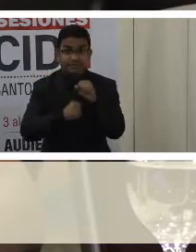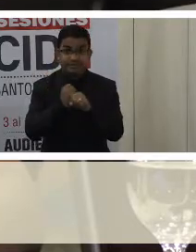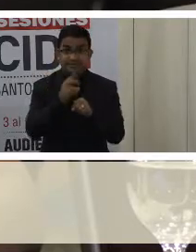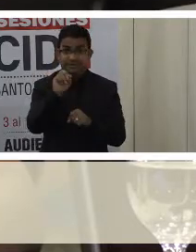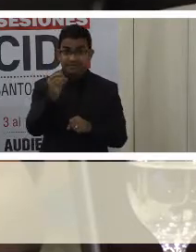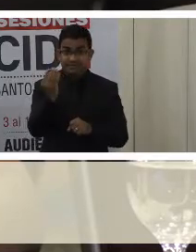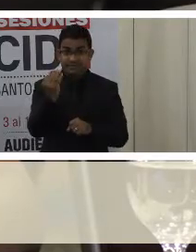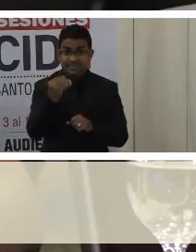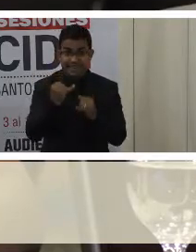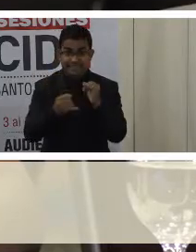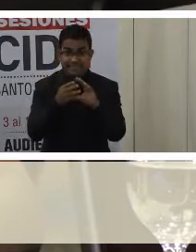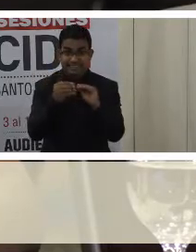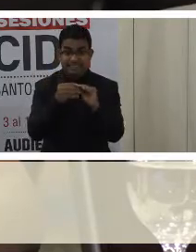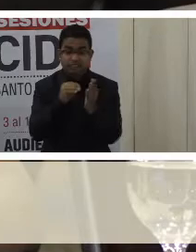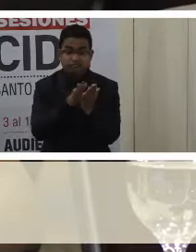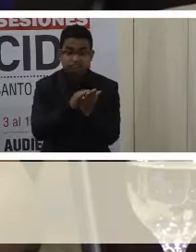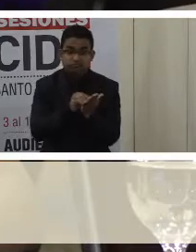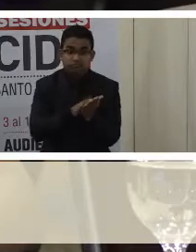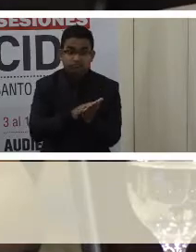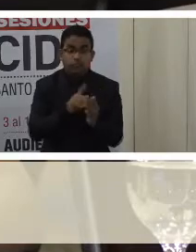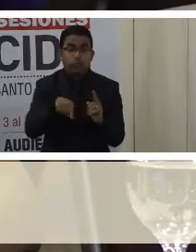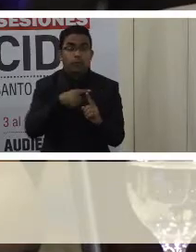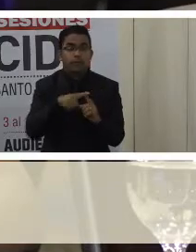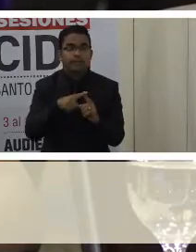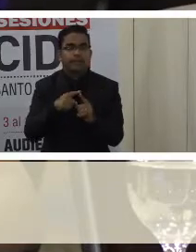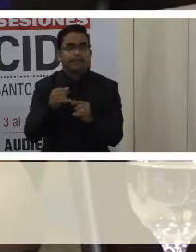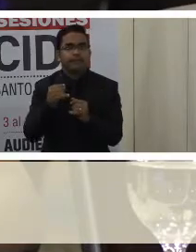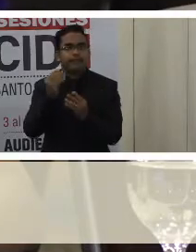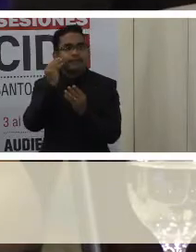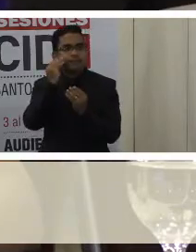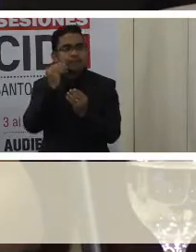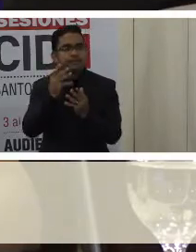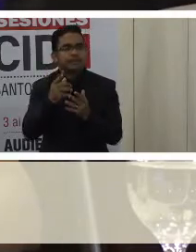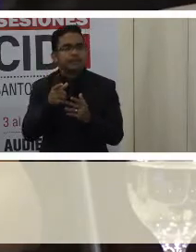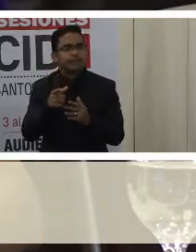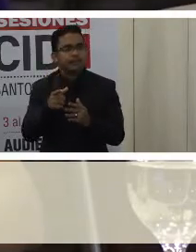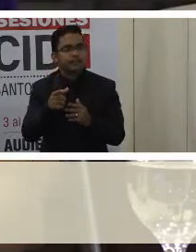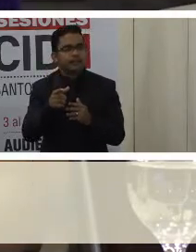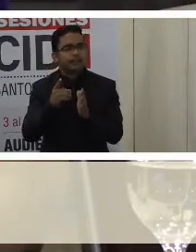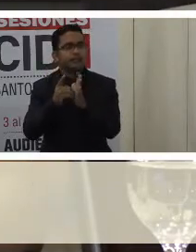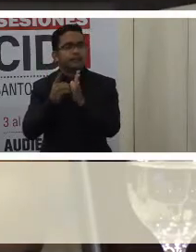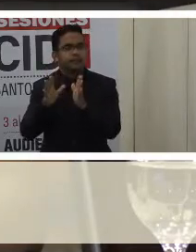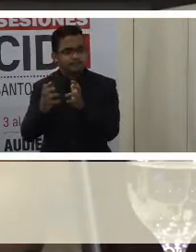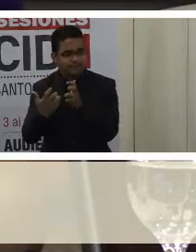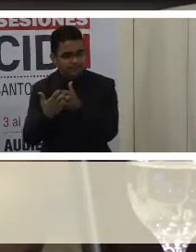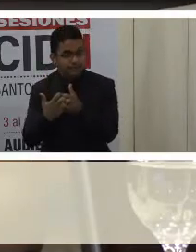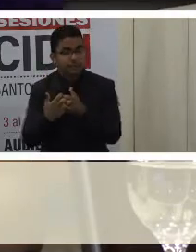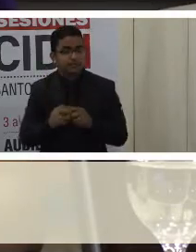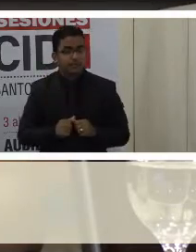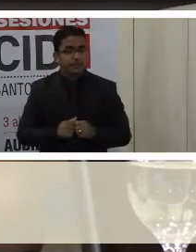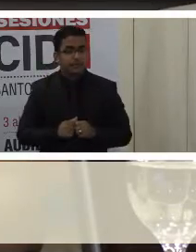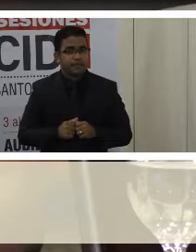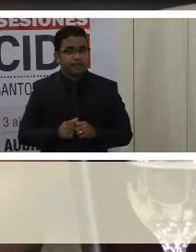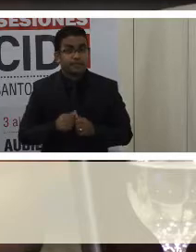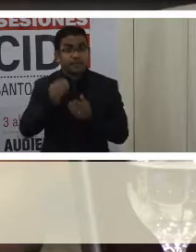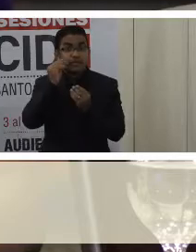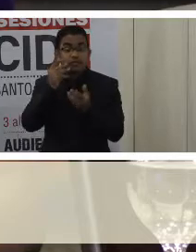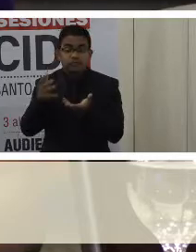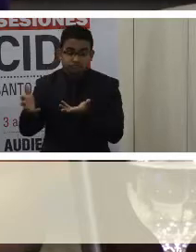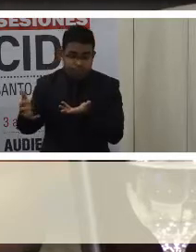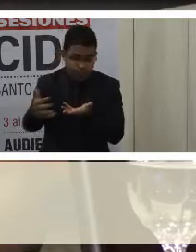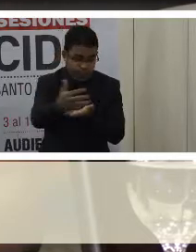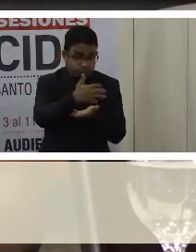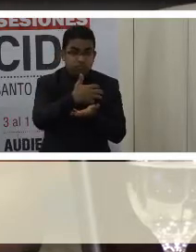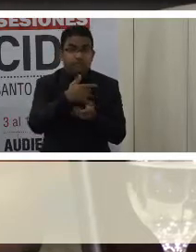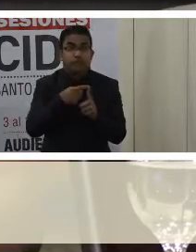los últimos datos fueron publicados a través del Boletín de la Mesa Técnica de Estadística de Discapacidad, que recopila información de diferentes